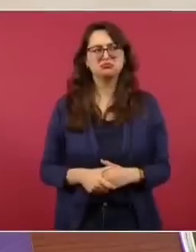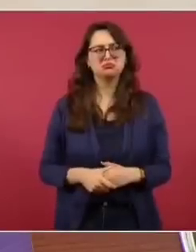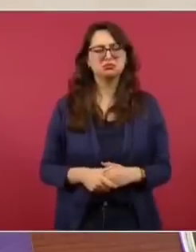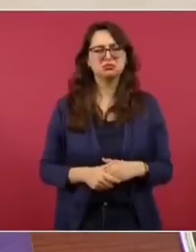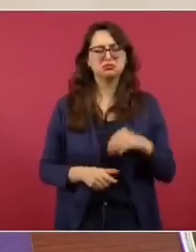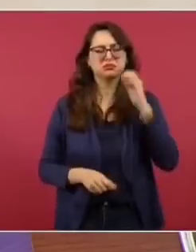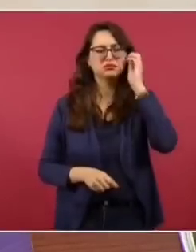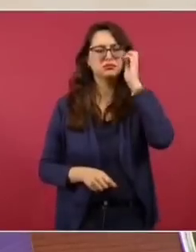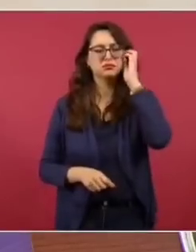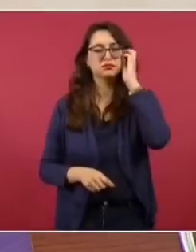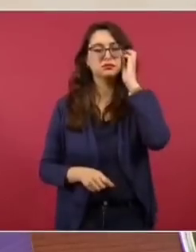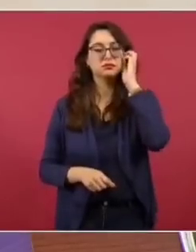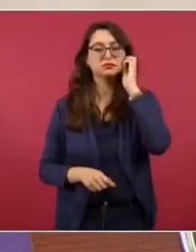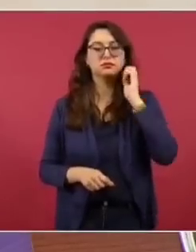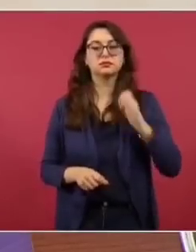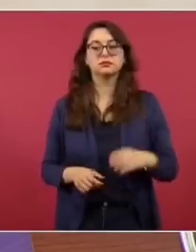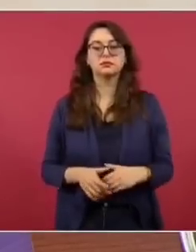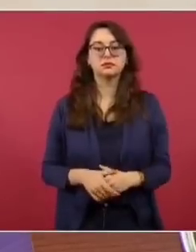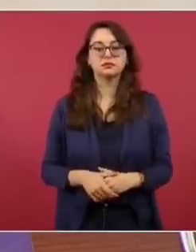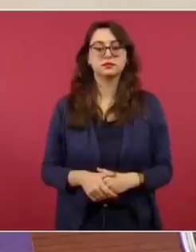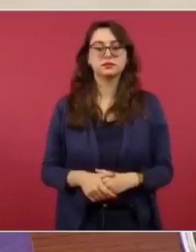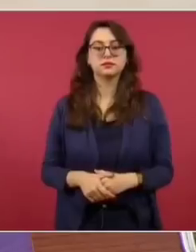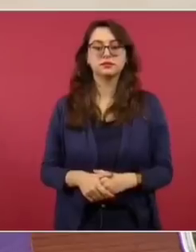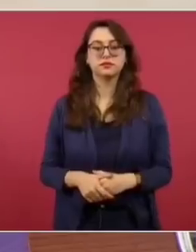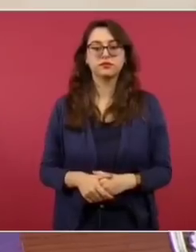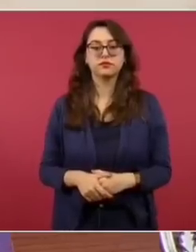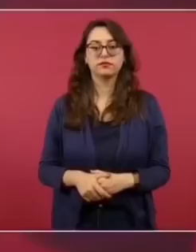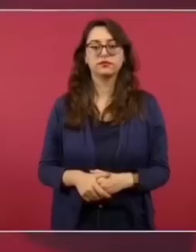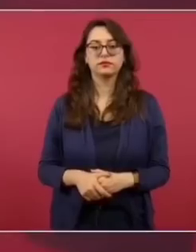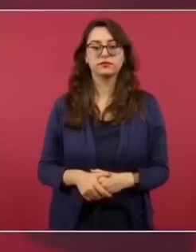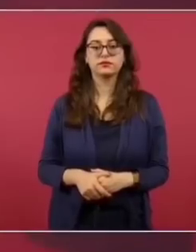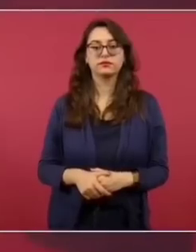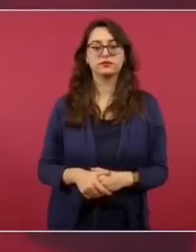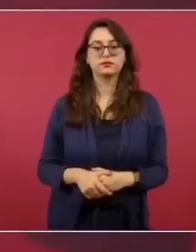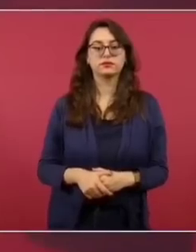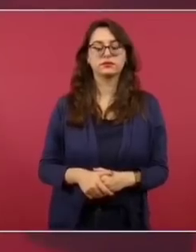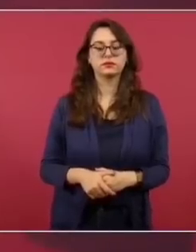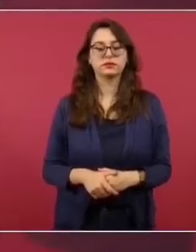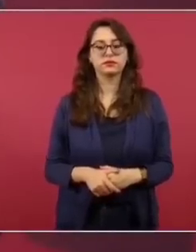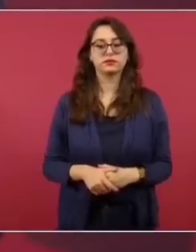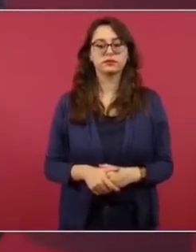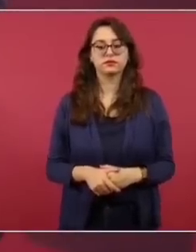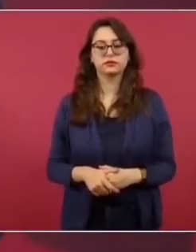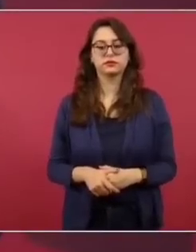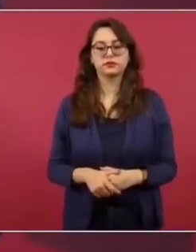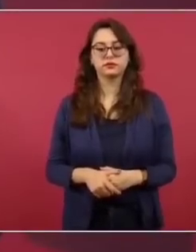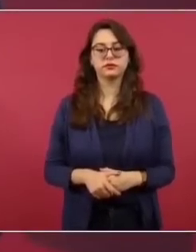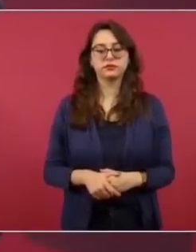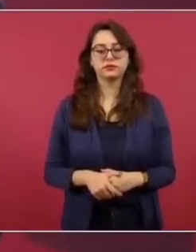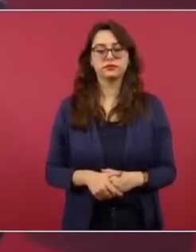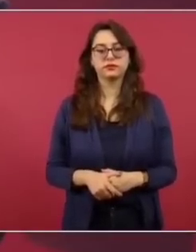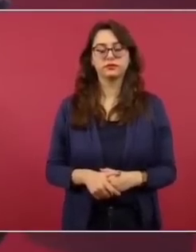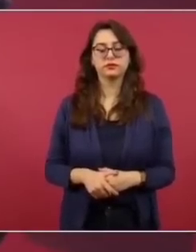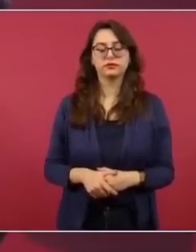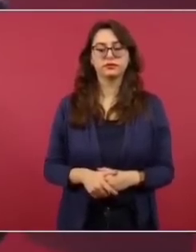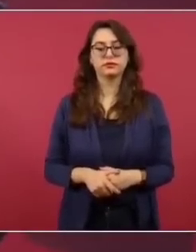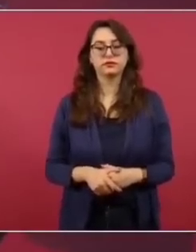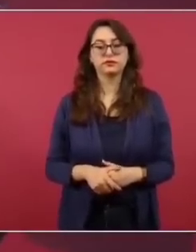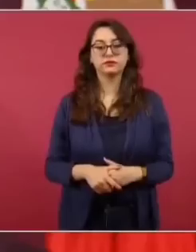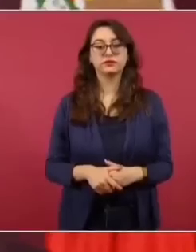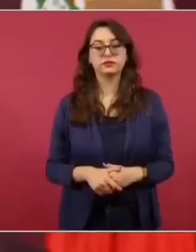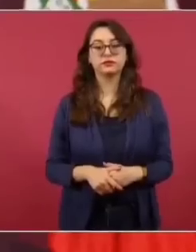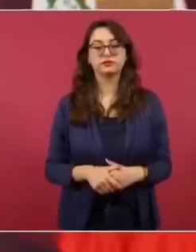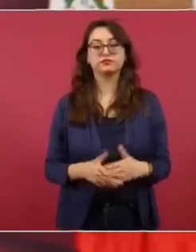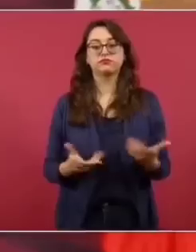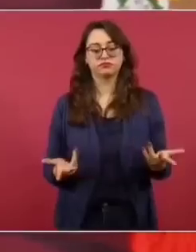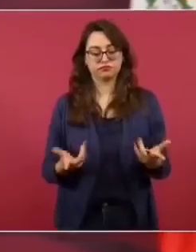Lo otro es que nos informaron ayer